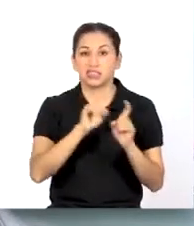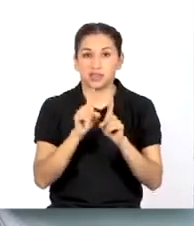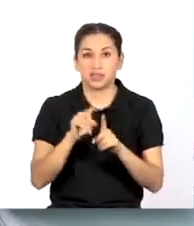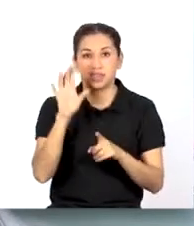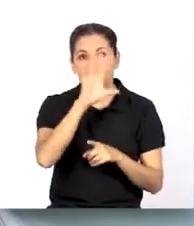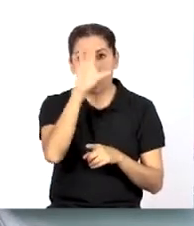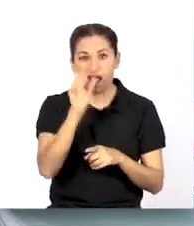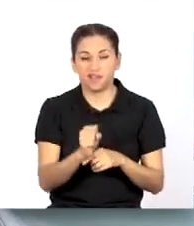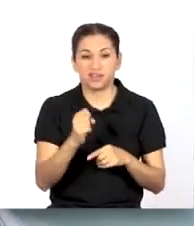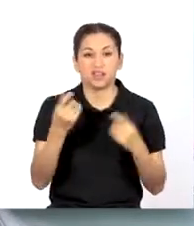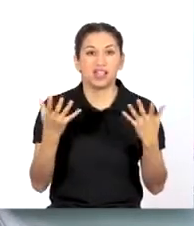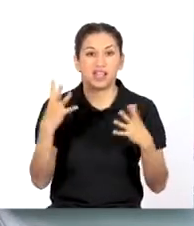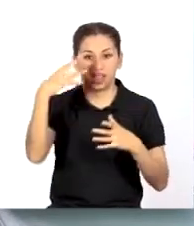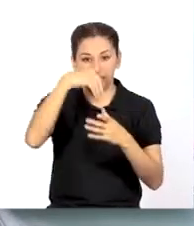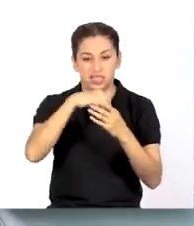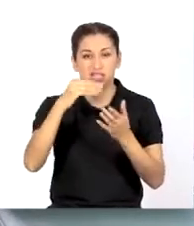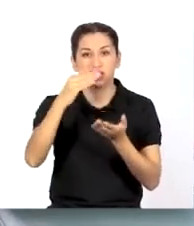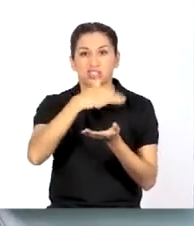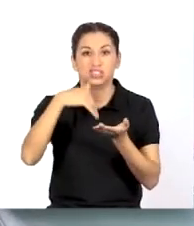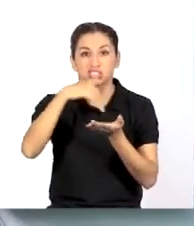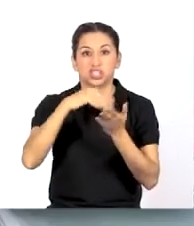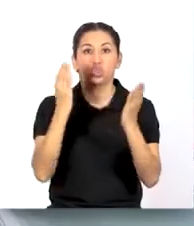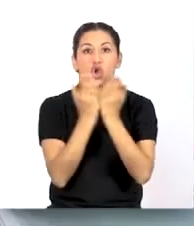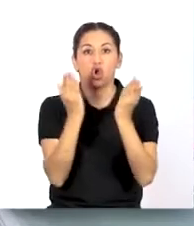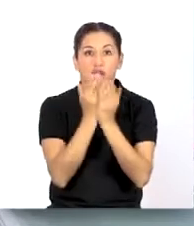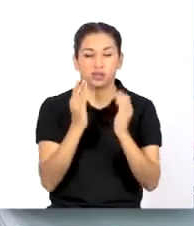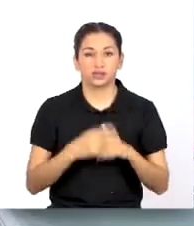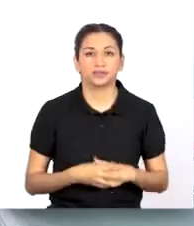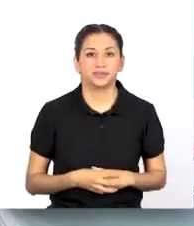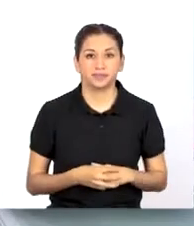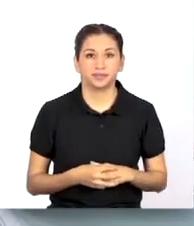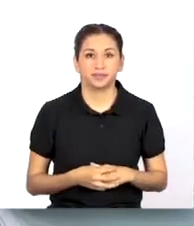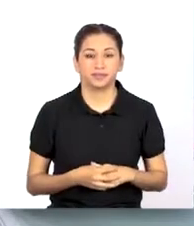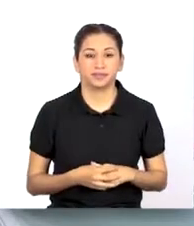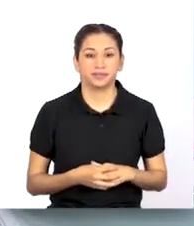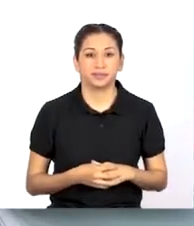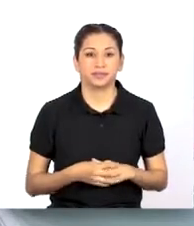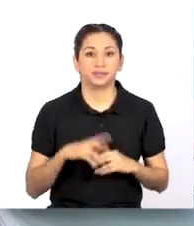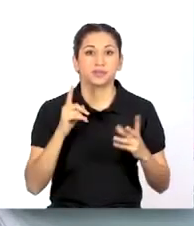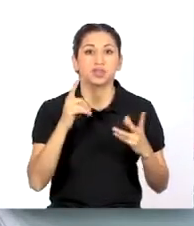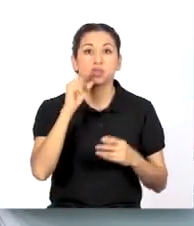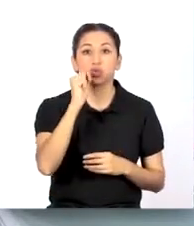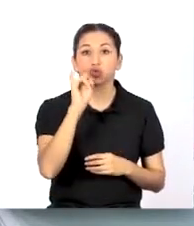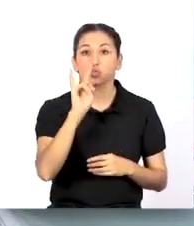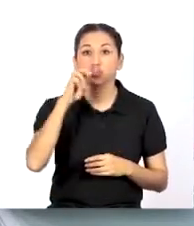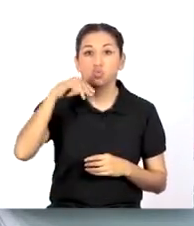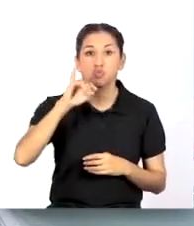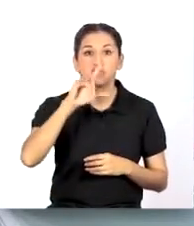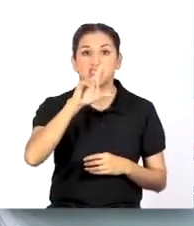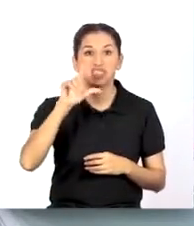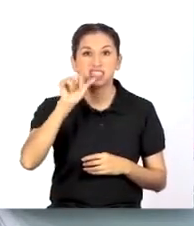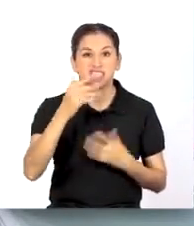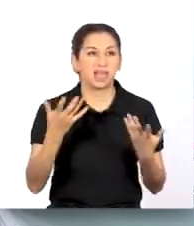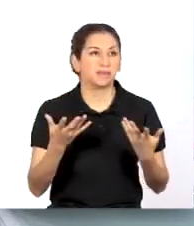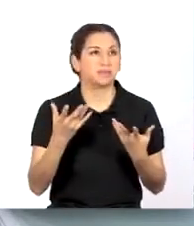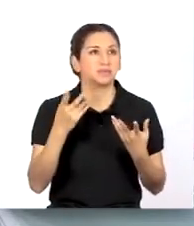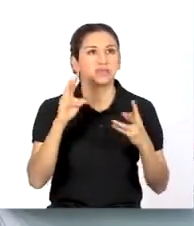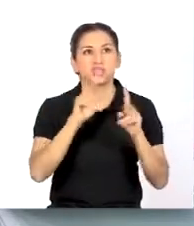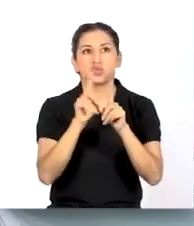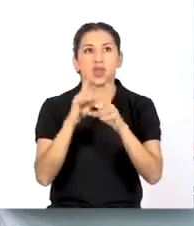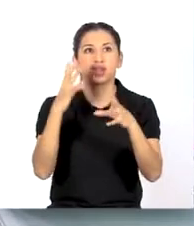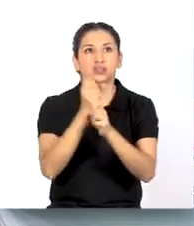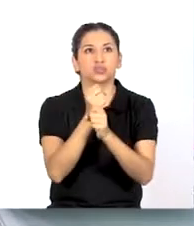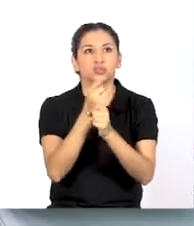colectivo afroperuano en nuestros centros de estudio. Como sumilla, podemos decir que este proyecto tiene por